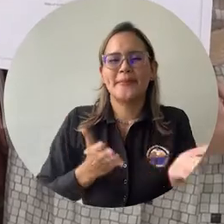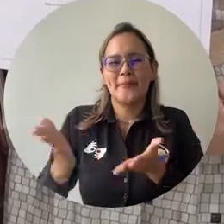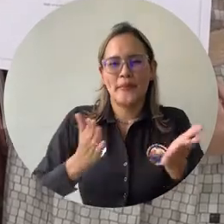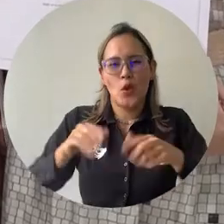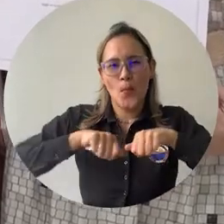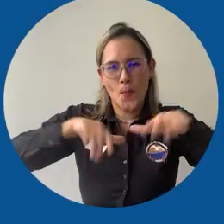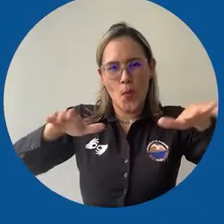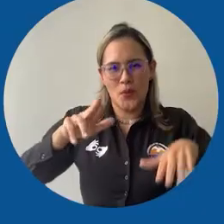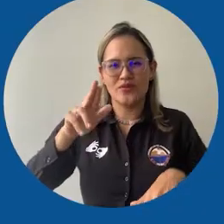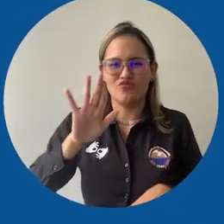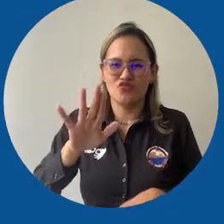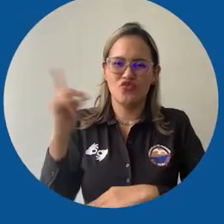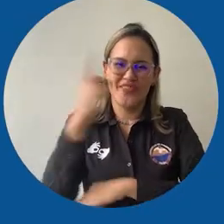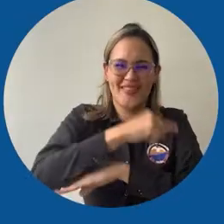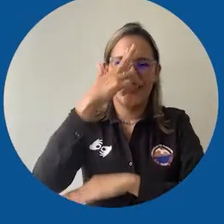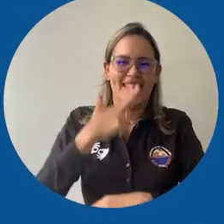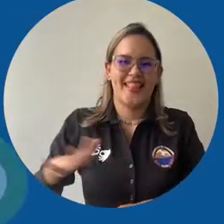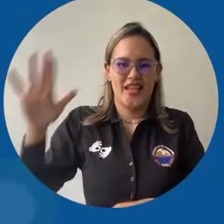Servidor Público.